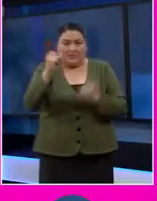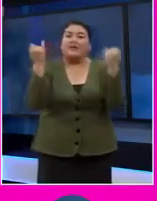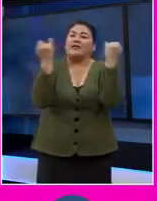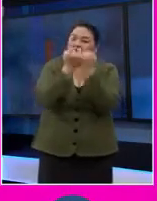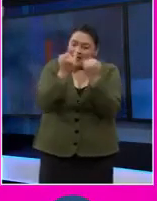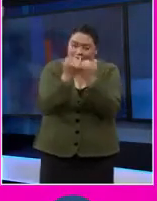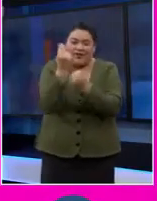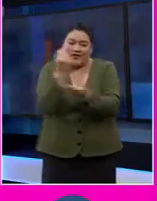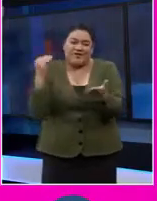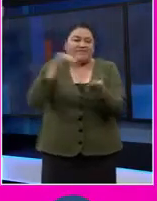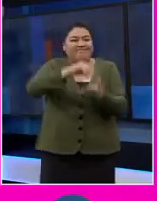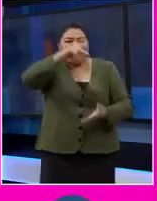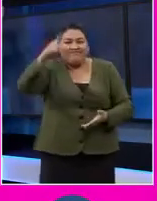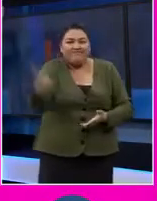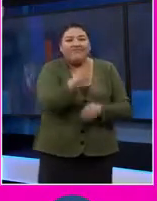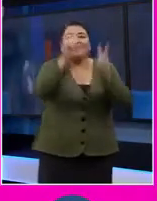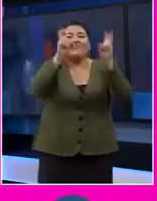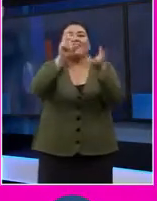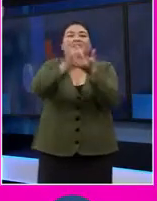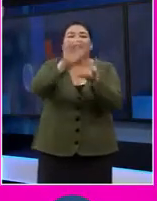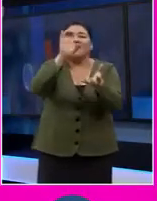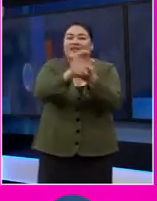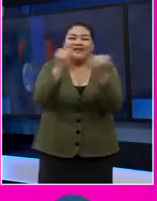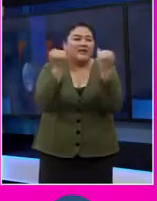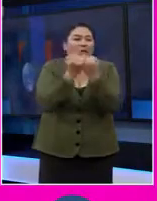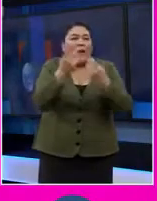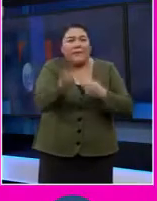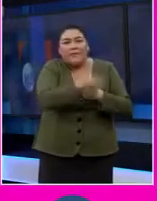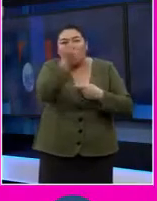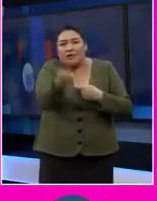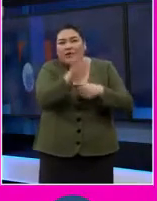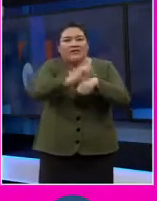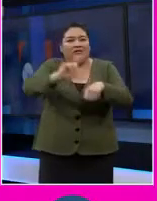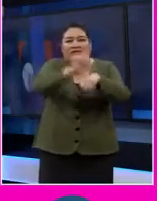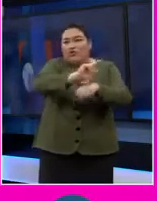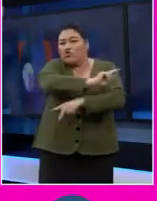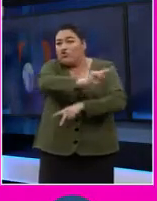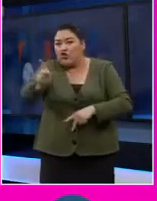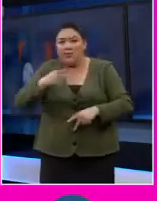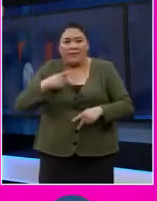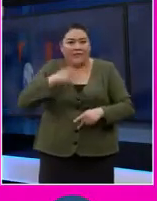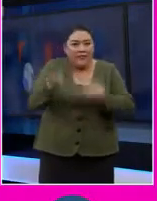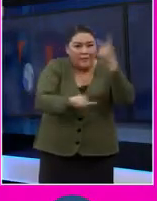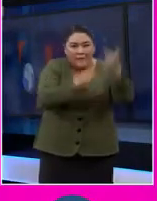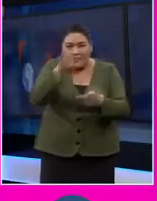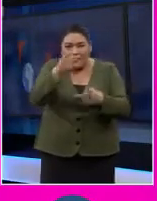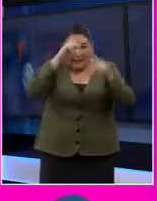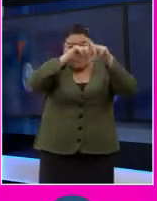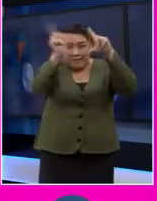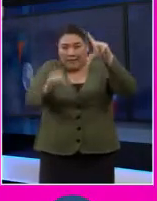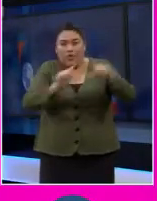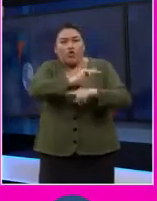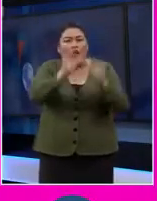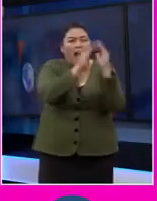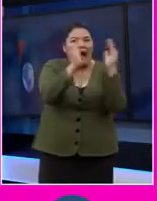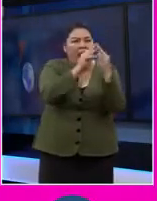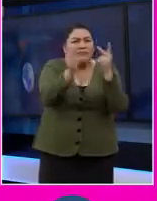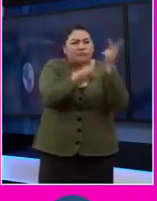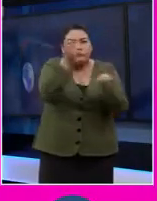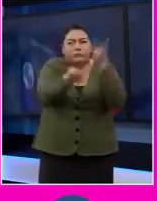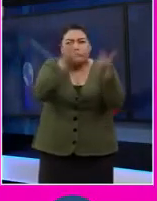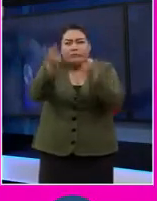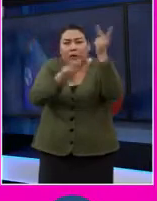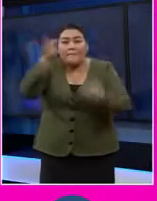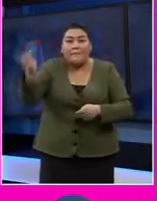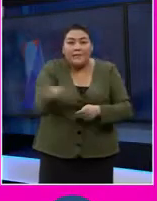indispensable que la pregunta de discapacidad se haga en el cuestionario básico. Ese es el cuestionario que se aplica a todo el país, a todas las viviendas que se visitan.